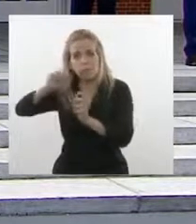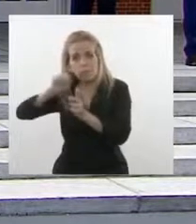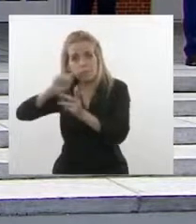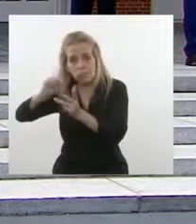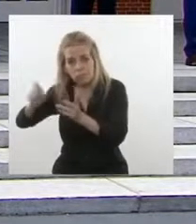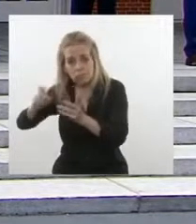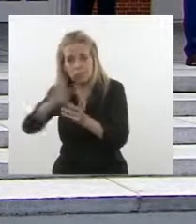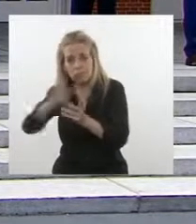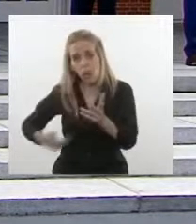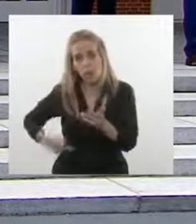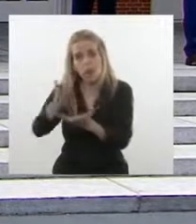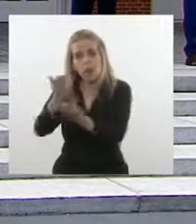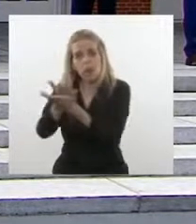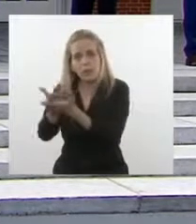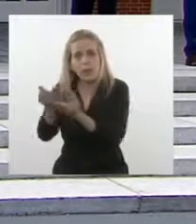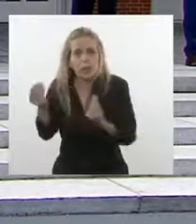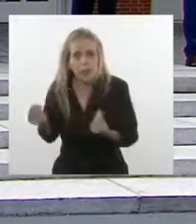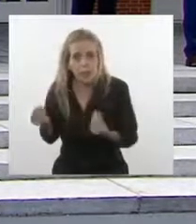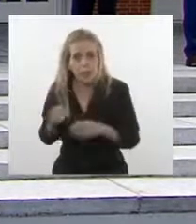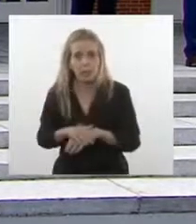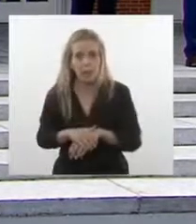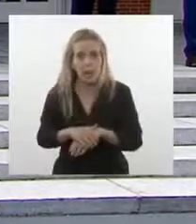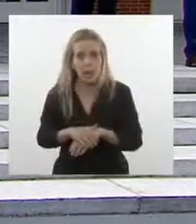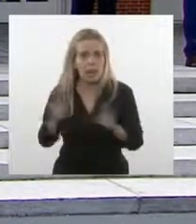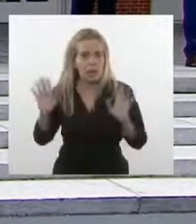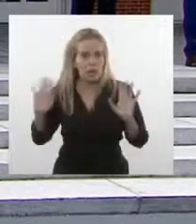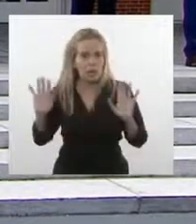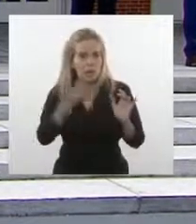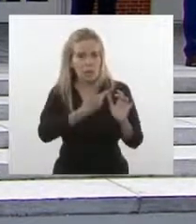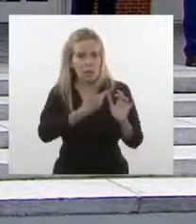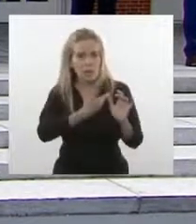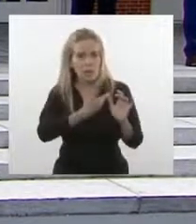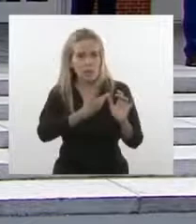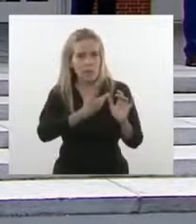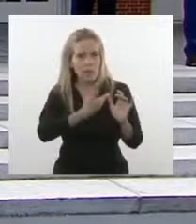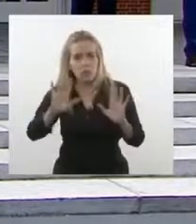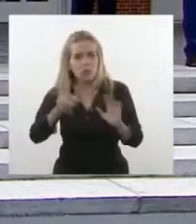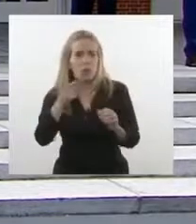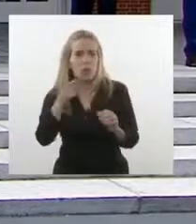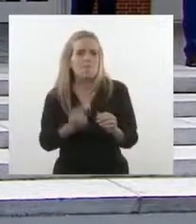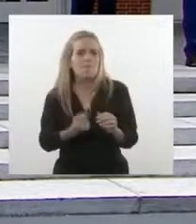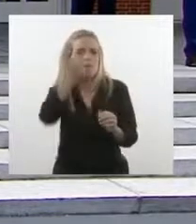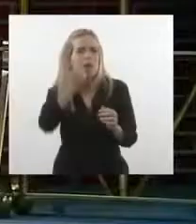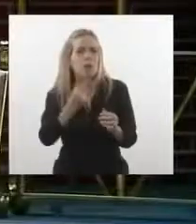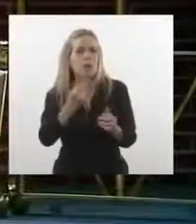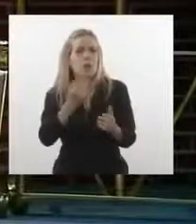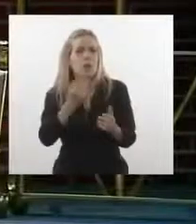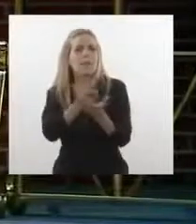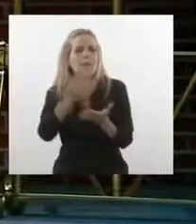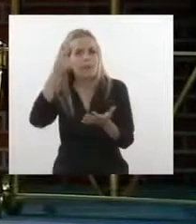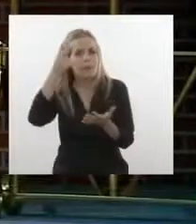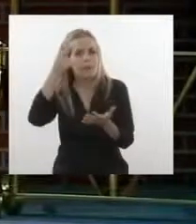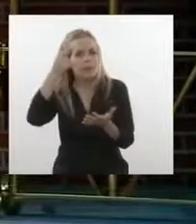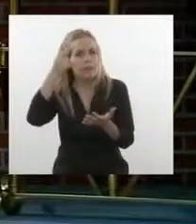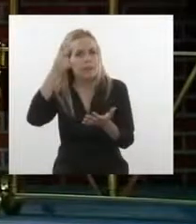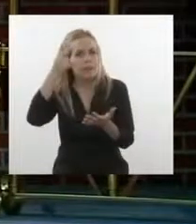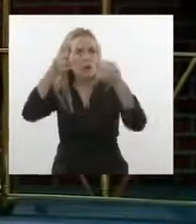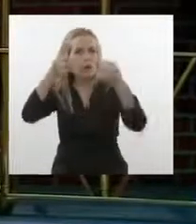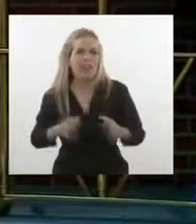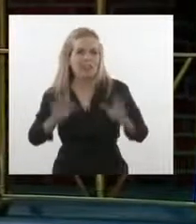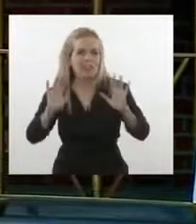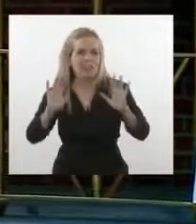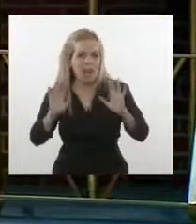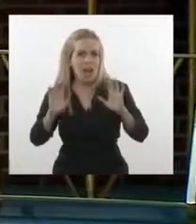autonómicos? Gracias. vamos a ver. Yo lo primero que diría es coherencia. Lo que pediría es coherencia a la oposición.